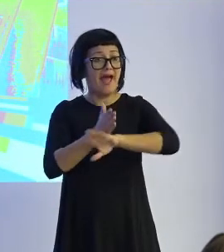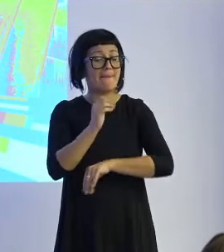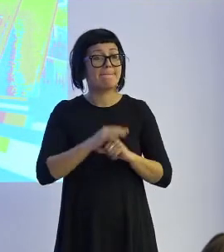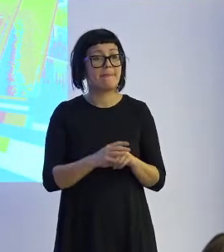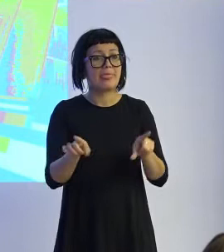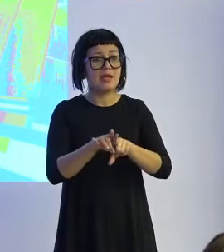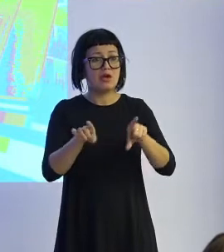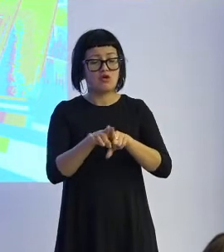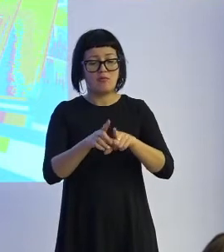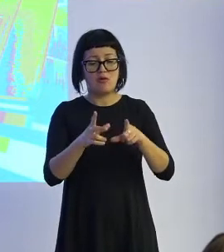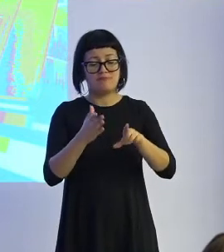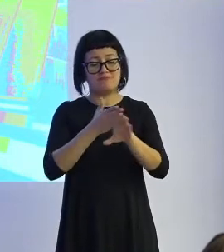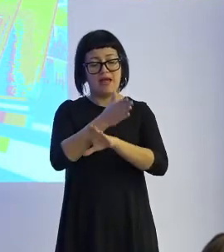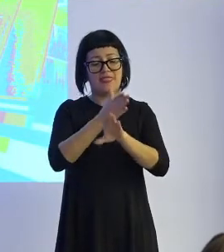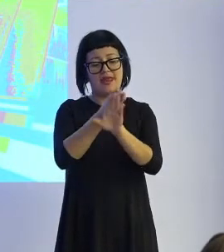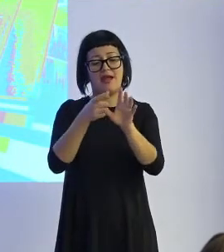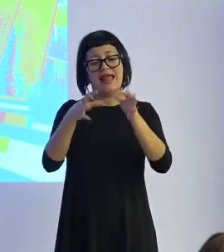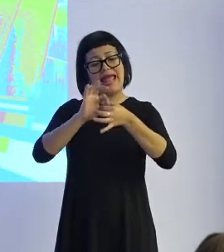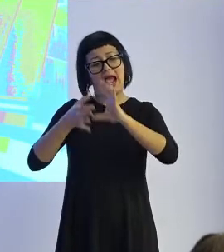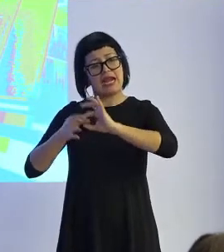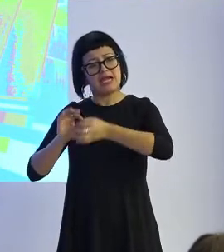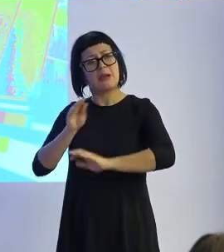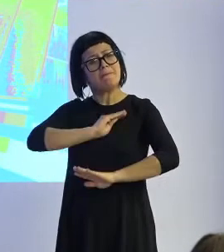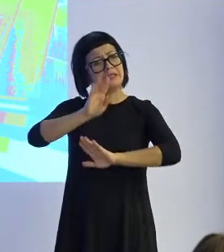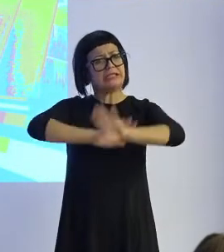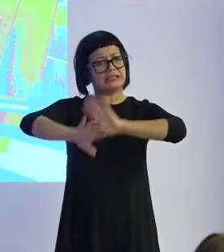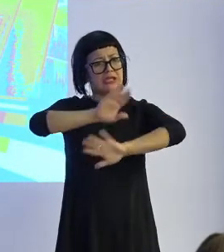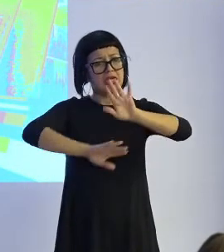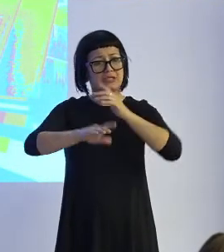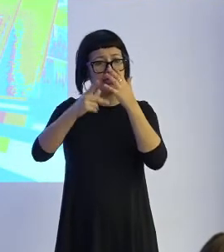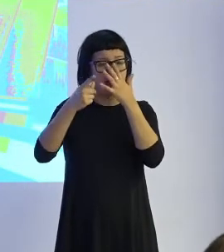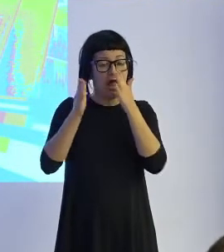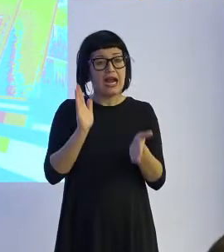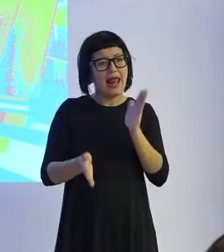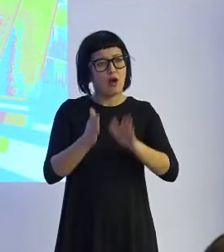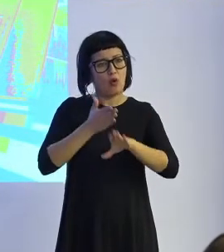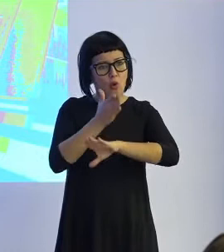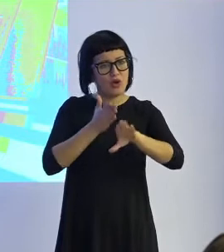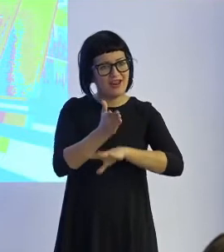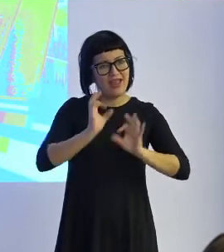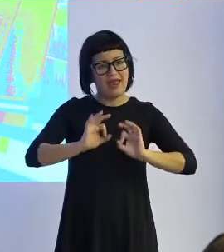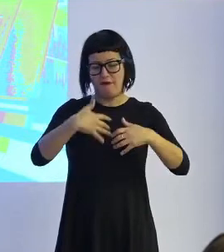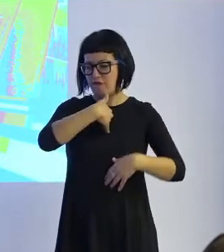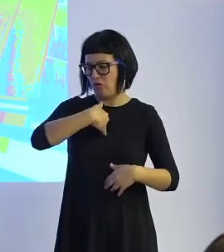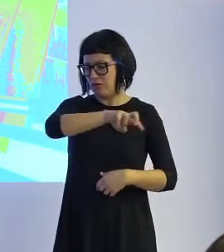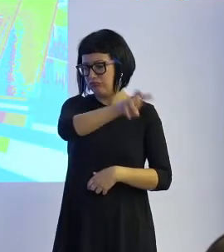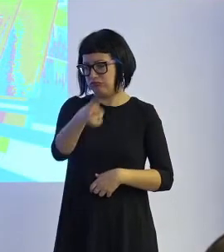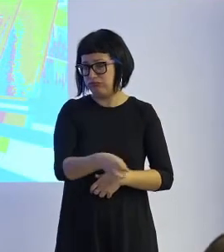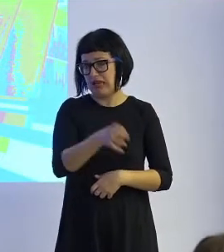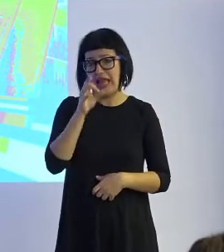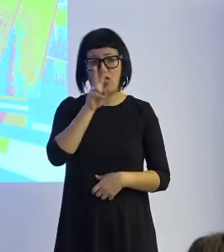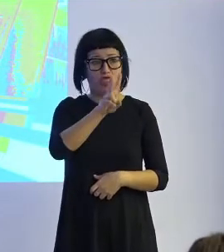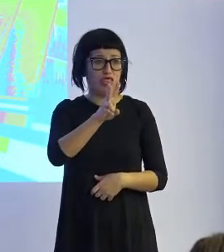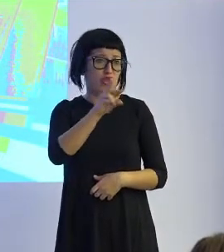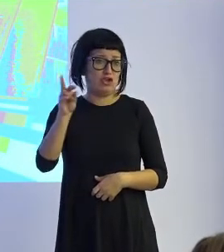anclajes que había por detrás eran bastante complicados estos karakuri eran robots con diferentes funciones hace dos siglos como por